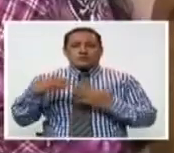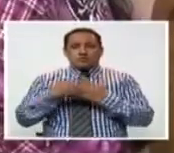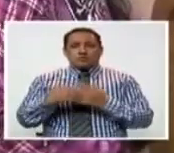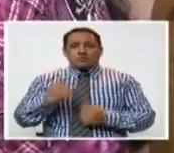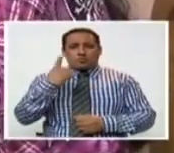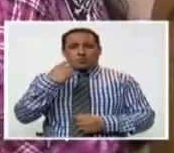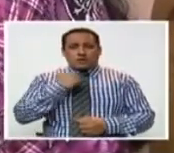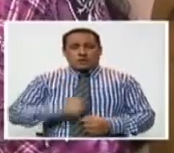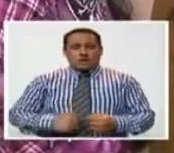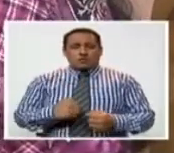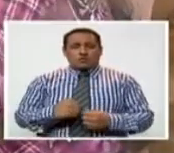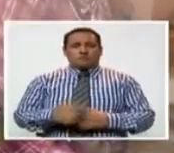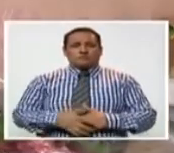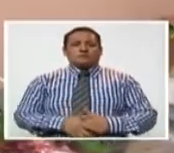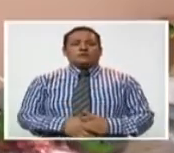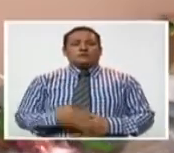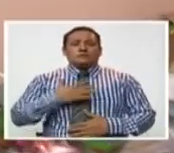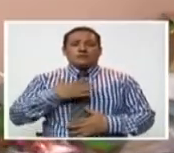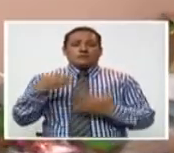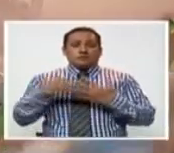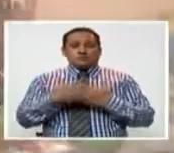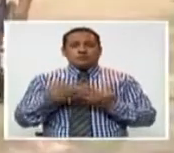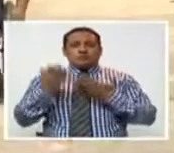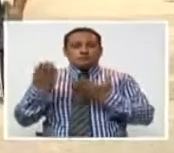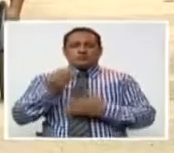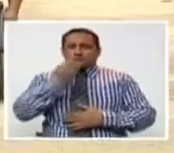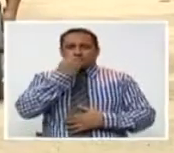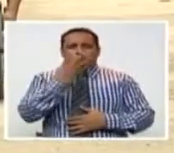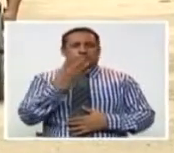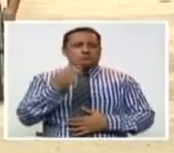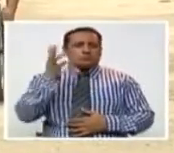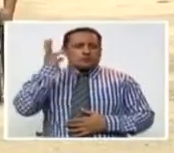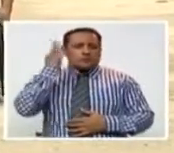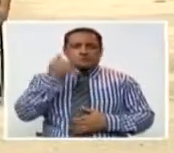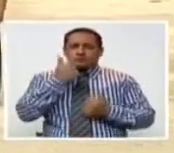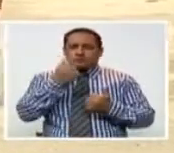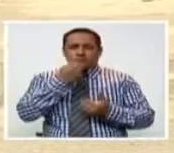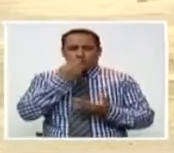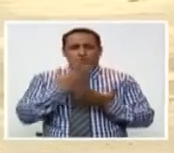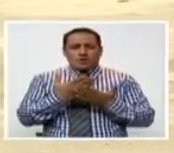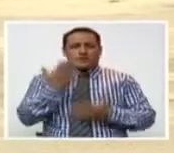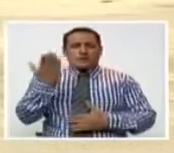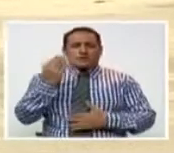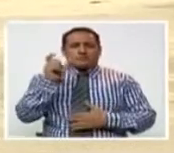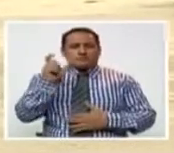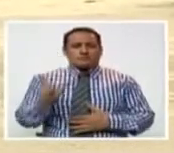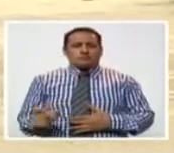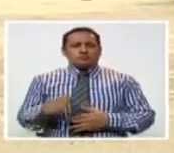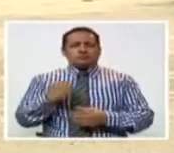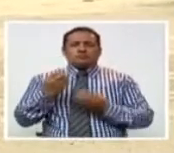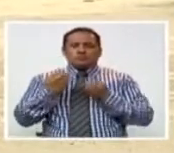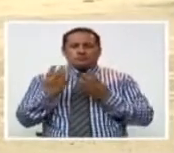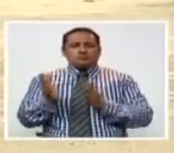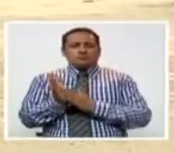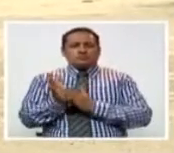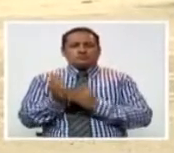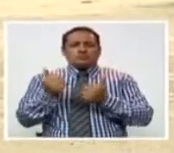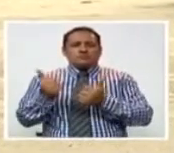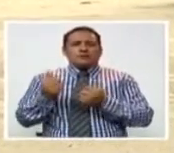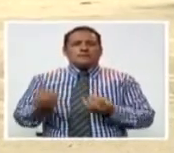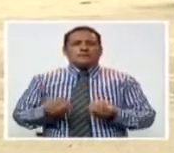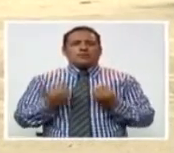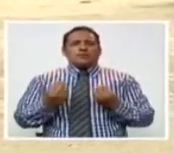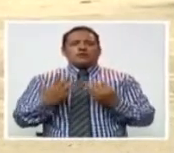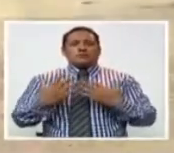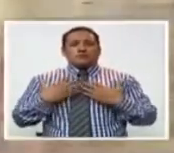Tengo una esposa y un hijo. Mi esposa es una estupenda mujer, excelente mujer que la adoro y la admiro